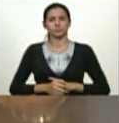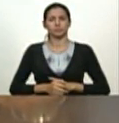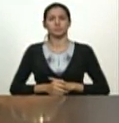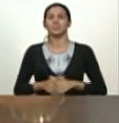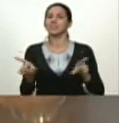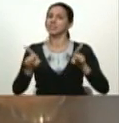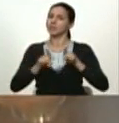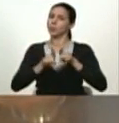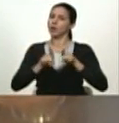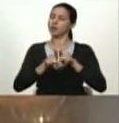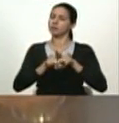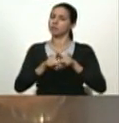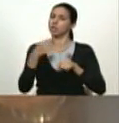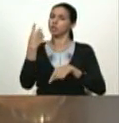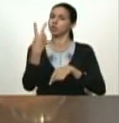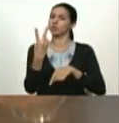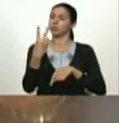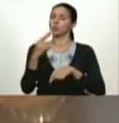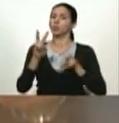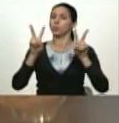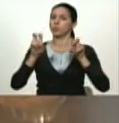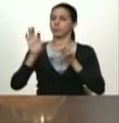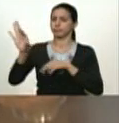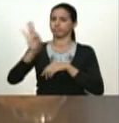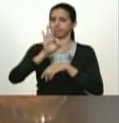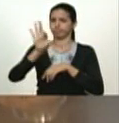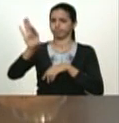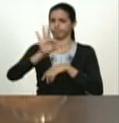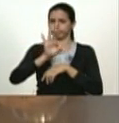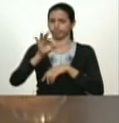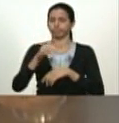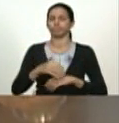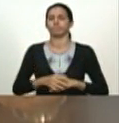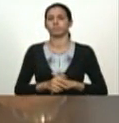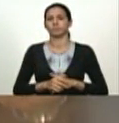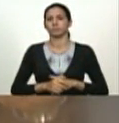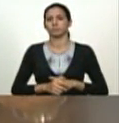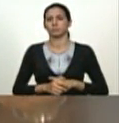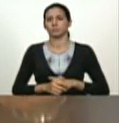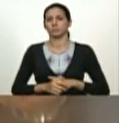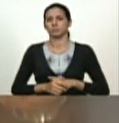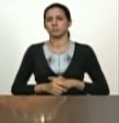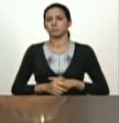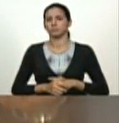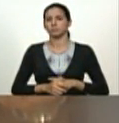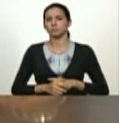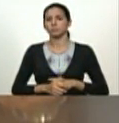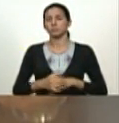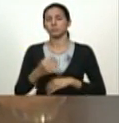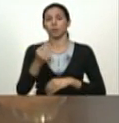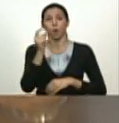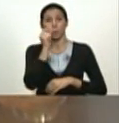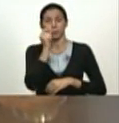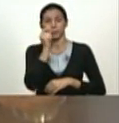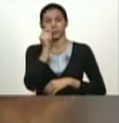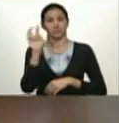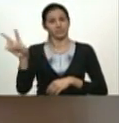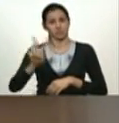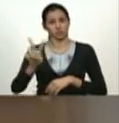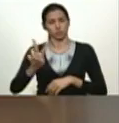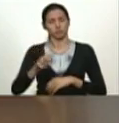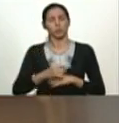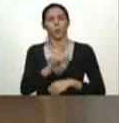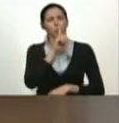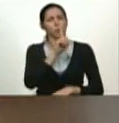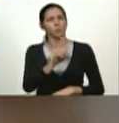igualmente he hecho dos nuevas designaciones de dos venezolanos uno